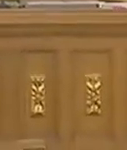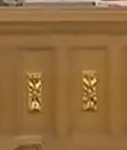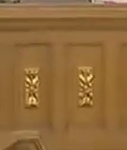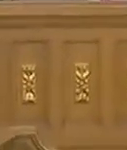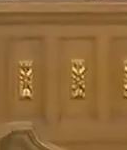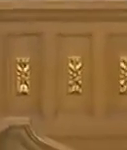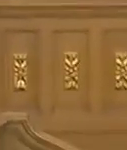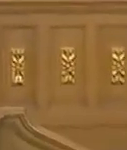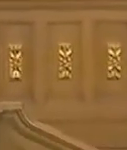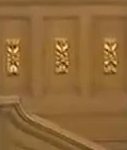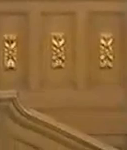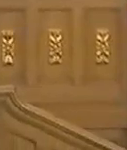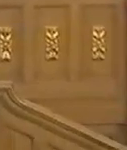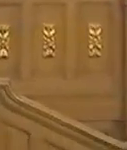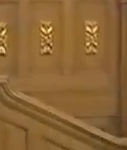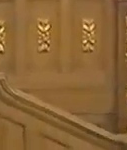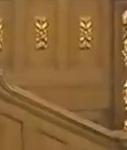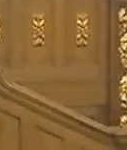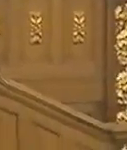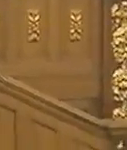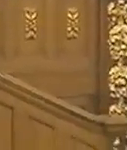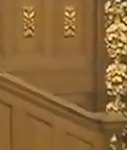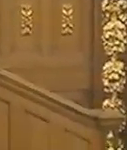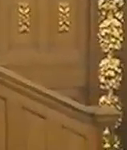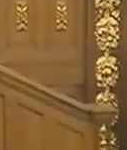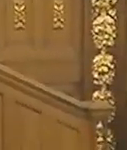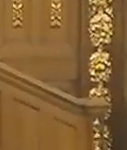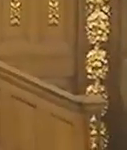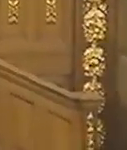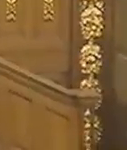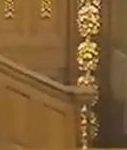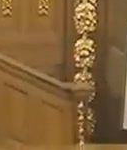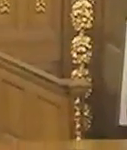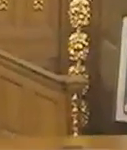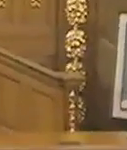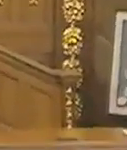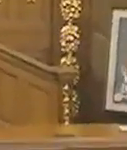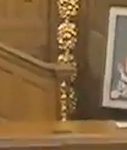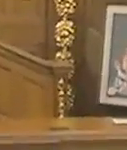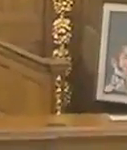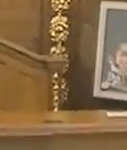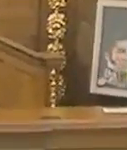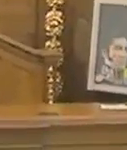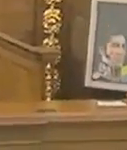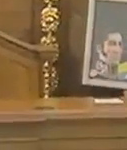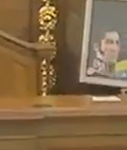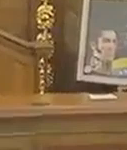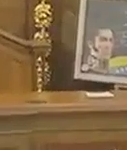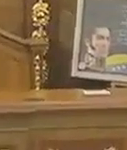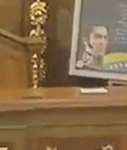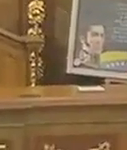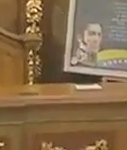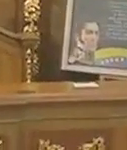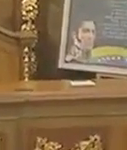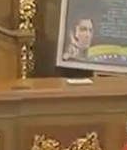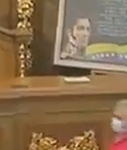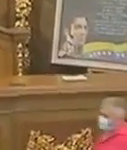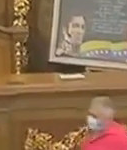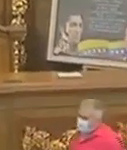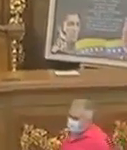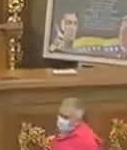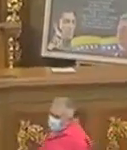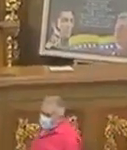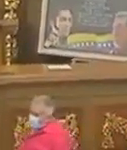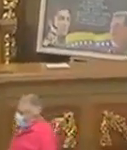6 y 16 minutos de la tarde así de esta manera termina esta jornada parlamentaria número 41 que ha correspondido hoy miércoles 26 de julio de este año en curso